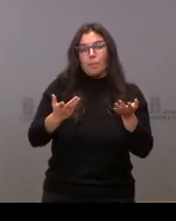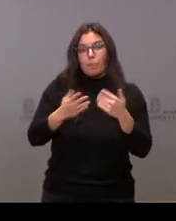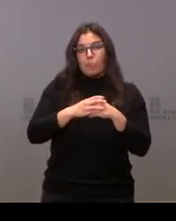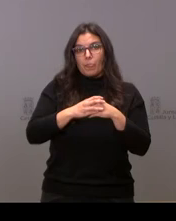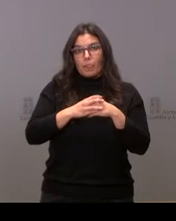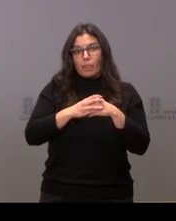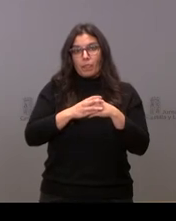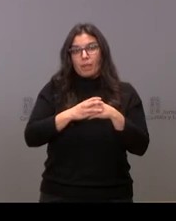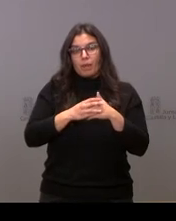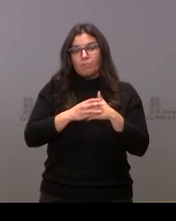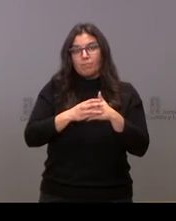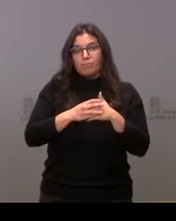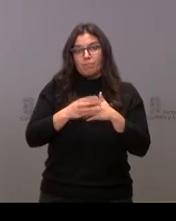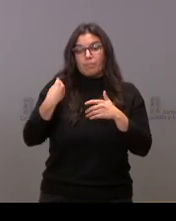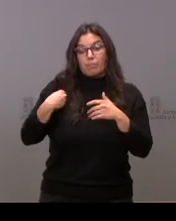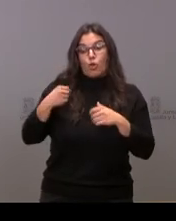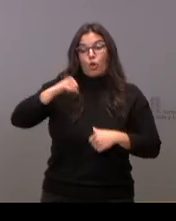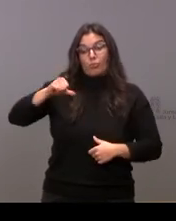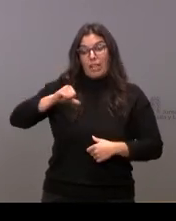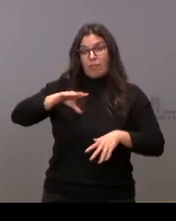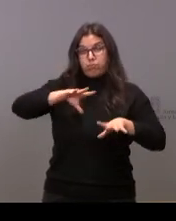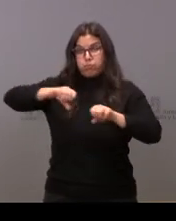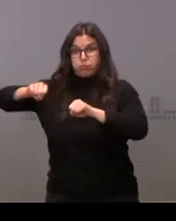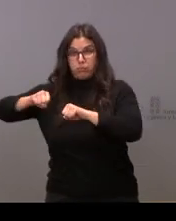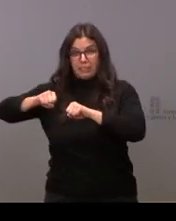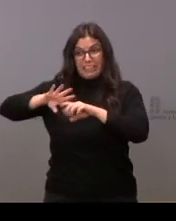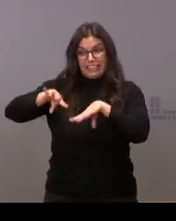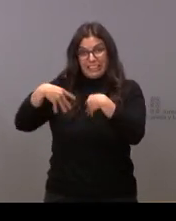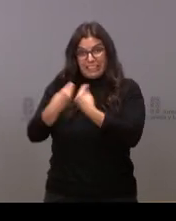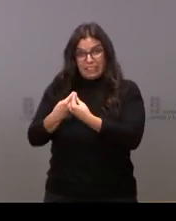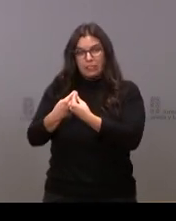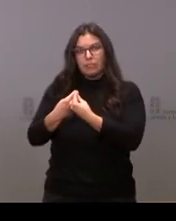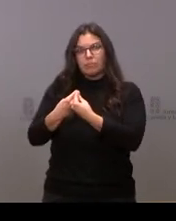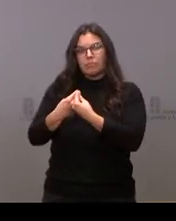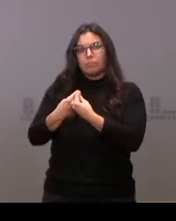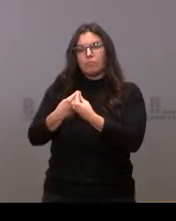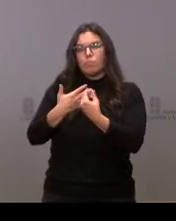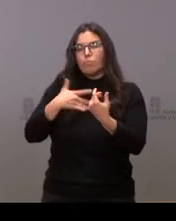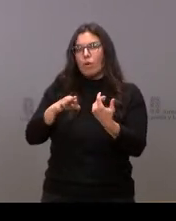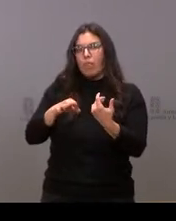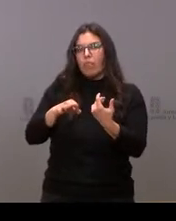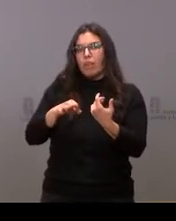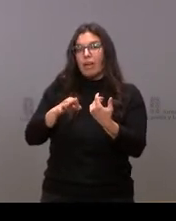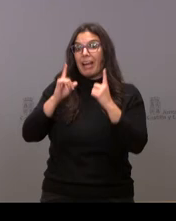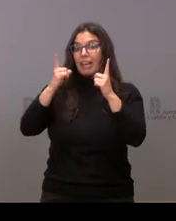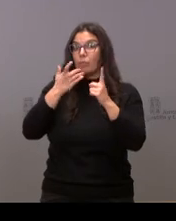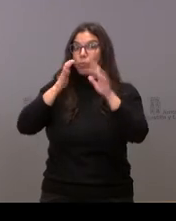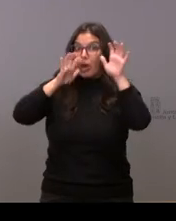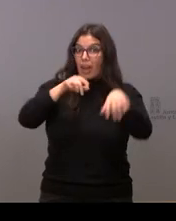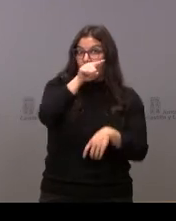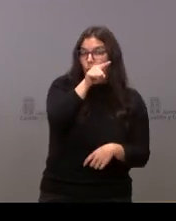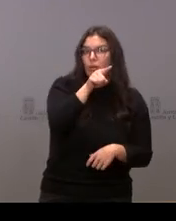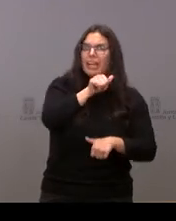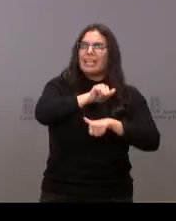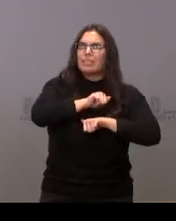esa valoración de la saturación hospitalaria a casos como el de León, y no es el único en el que todavía se está esperando